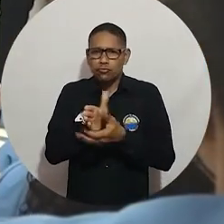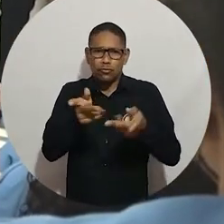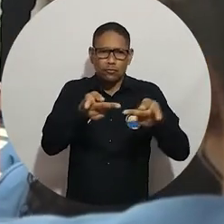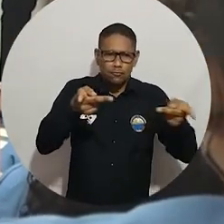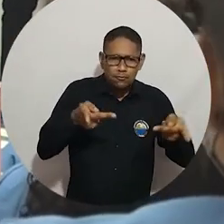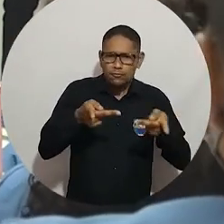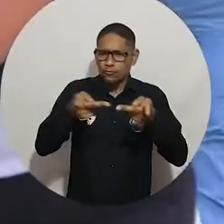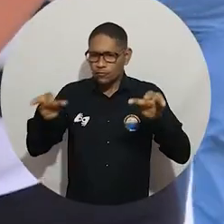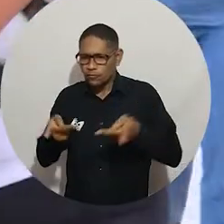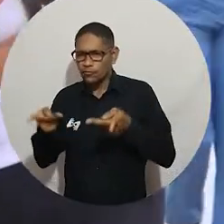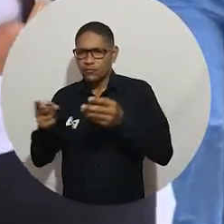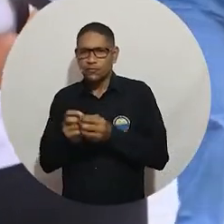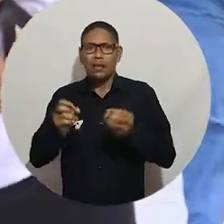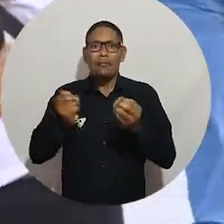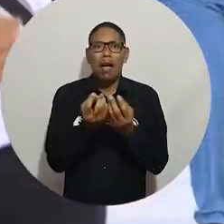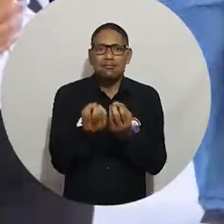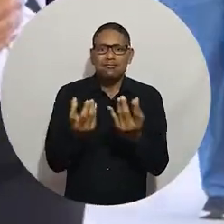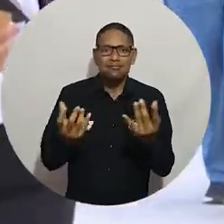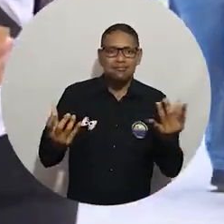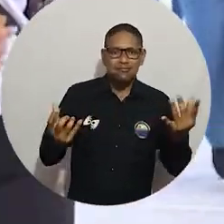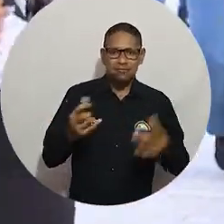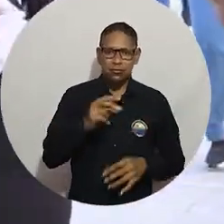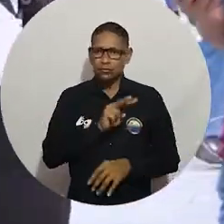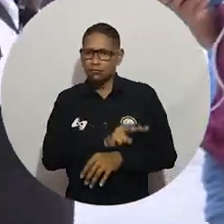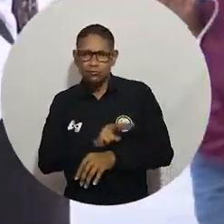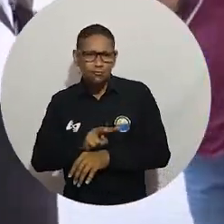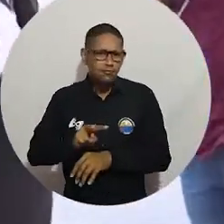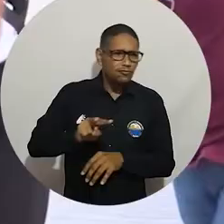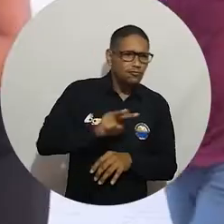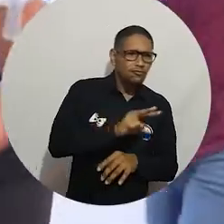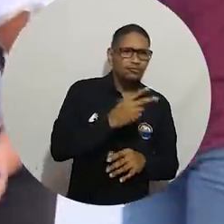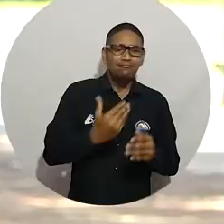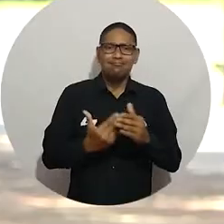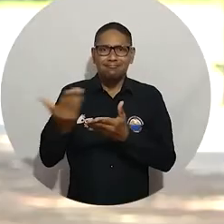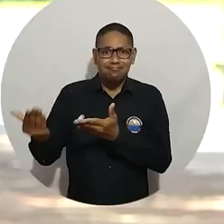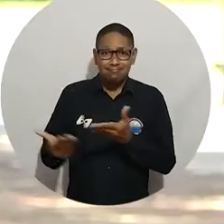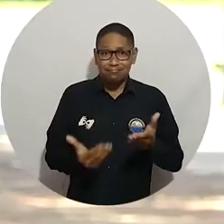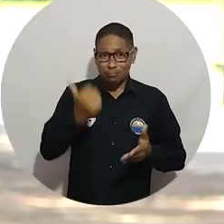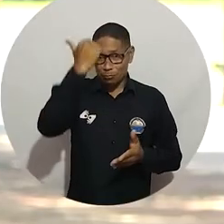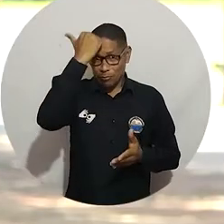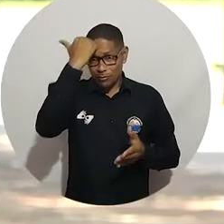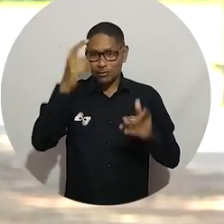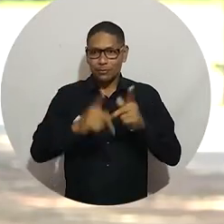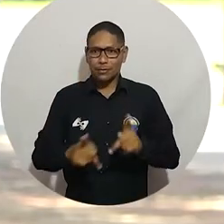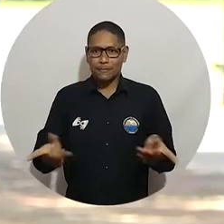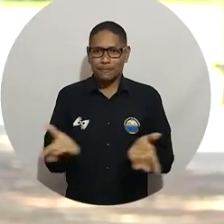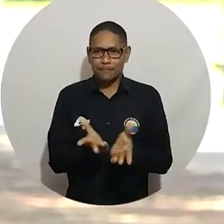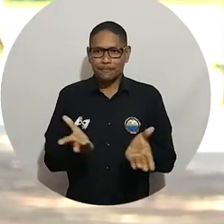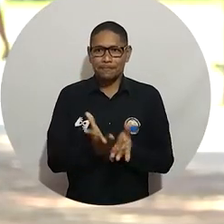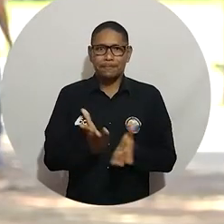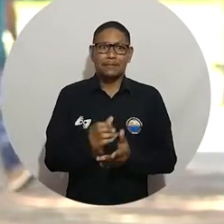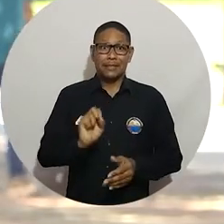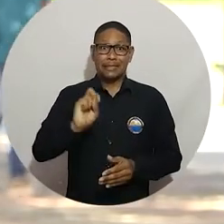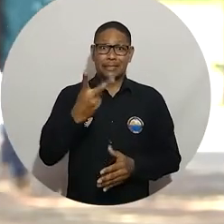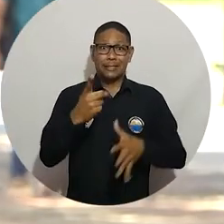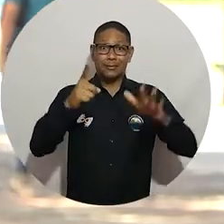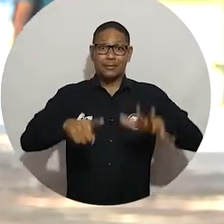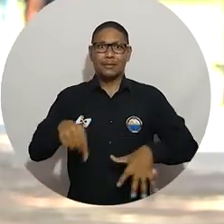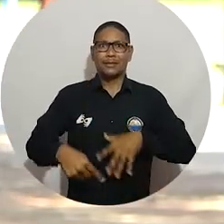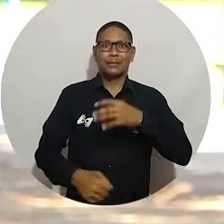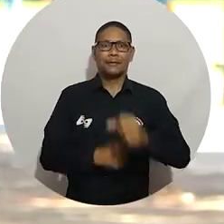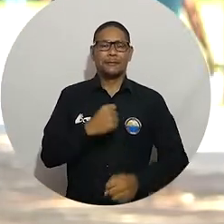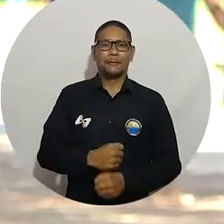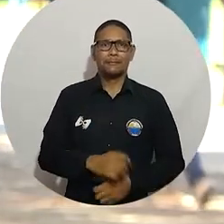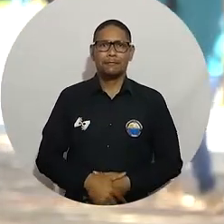formalmente a los estudiantes y docentes en el inicio del segundo semestre del año. Un abrazo fraterno de bienvenida a decirles, disfruten la universidad,